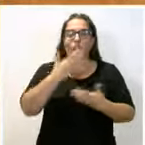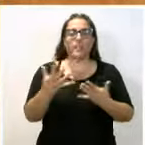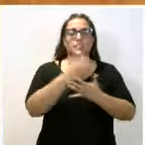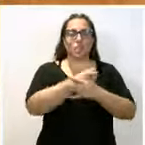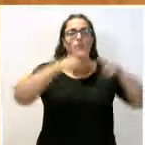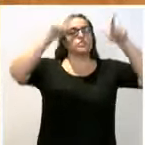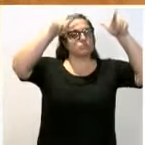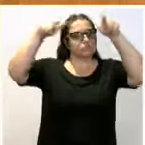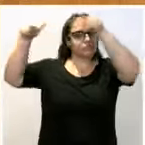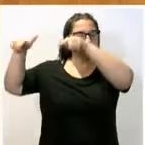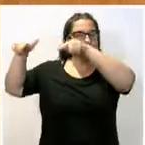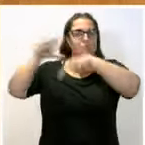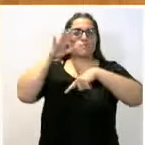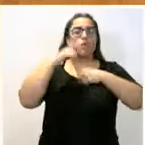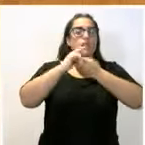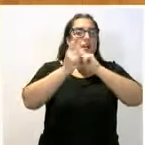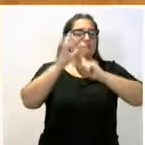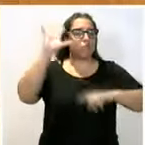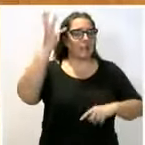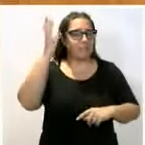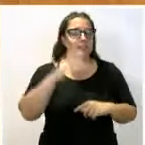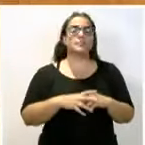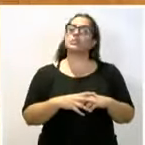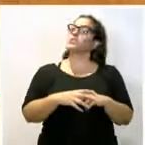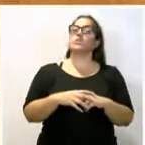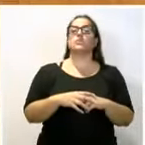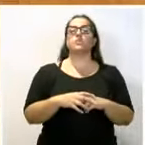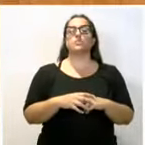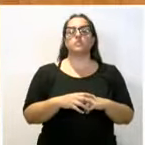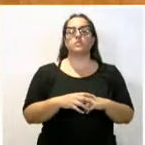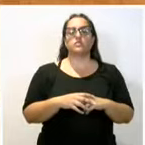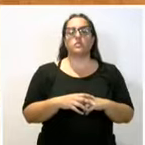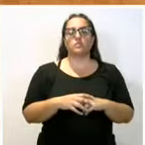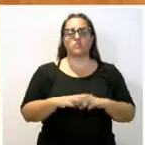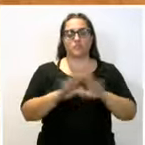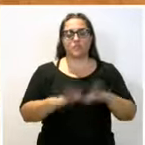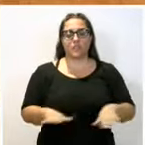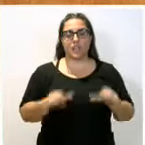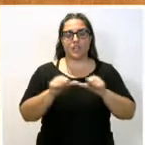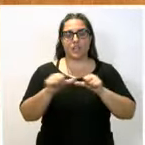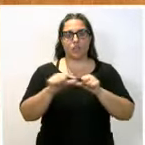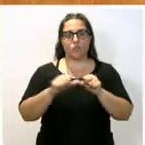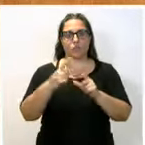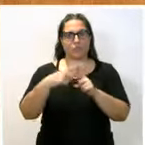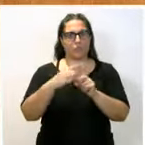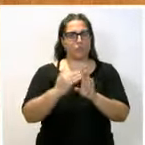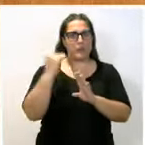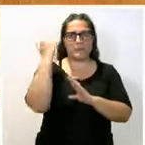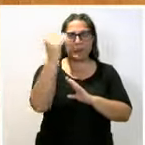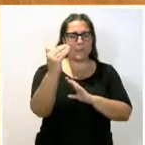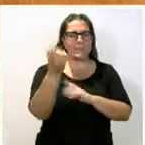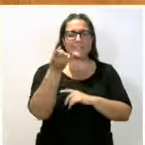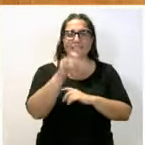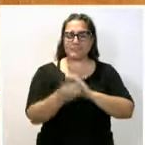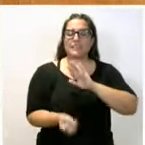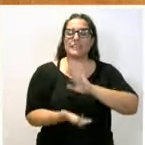a eso, junto a ese cambio climático y a ese final de curso, que fue con altísimas temperaturas y que generó también